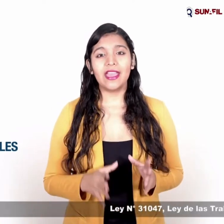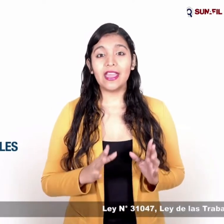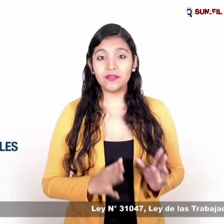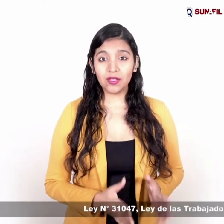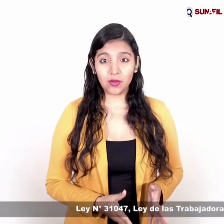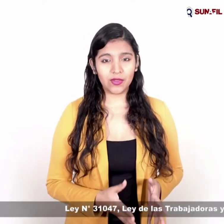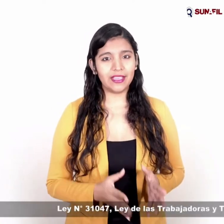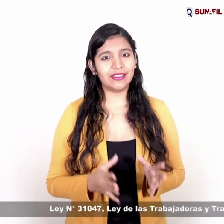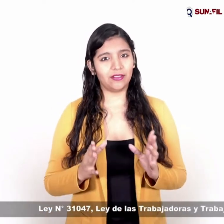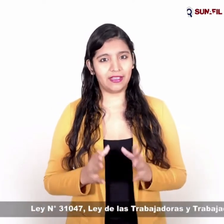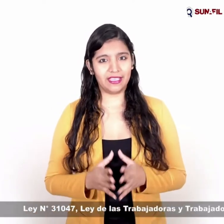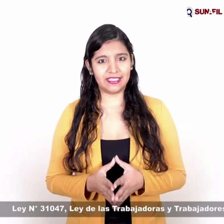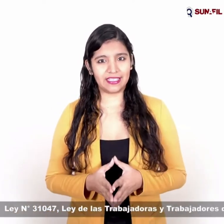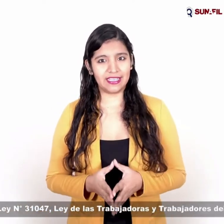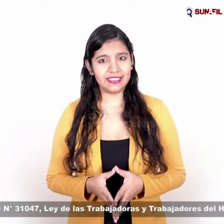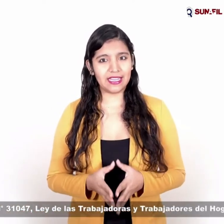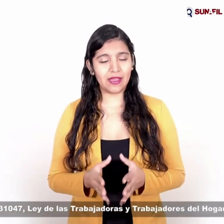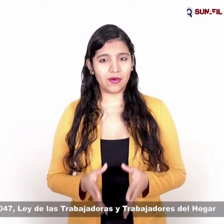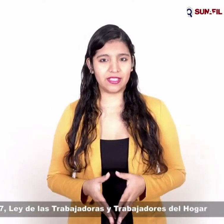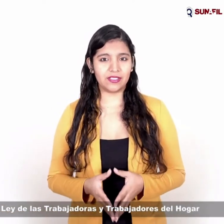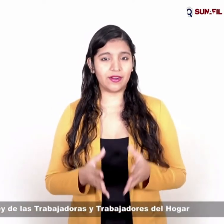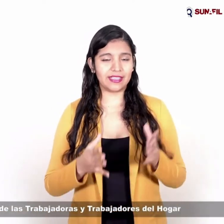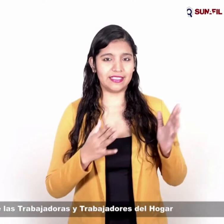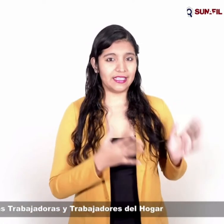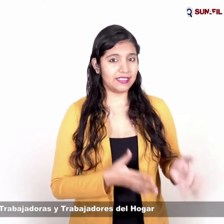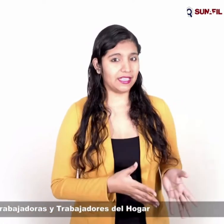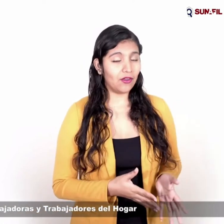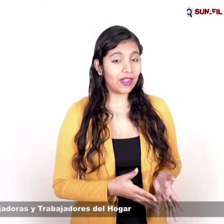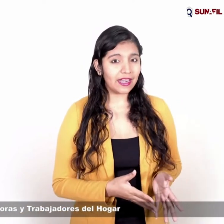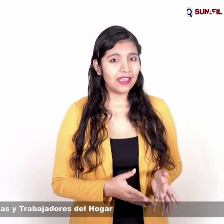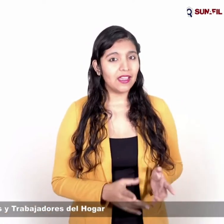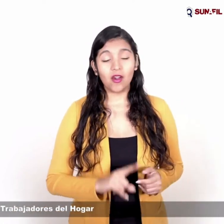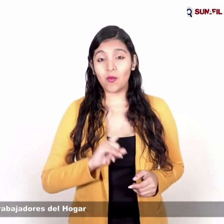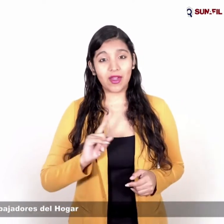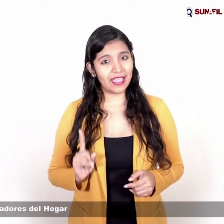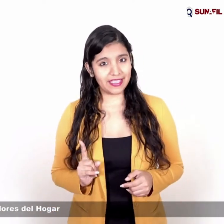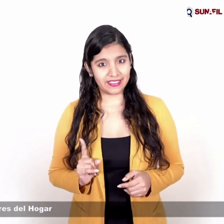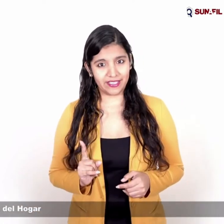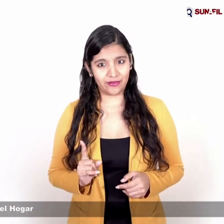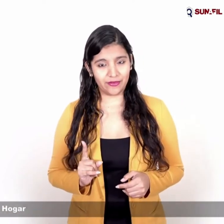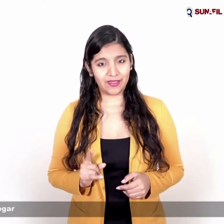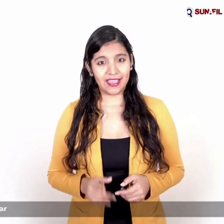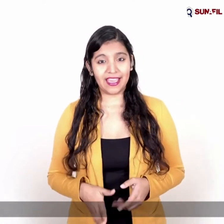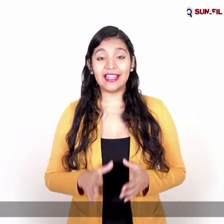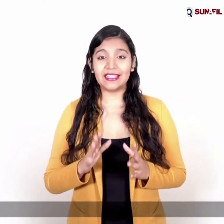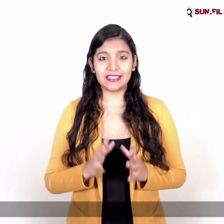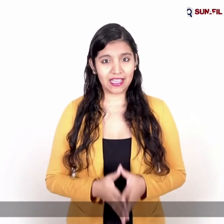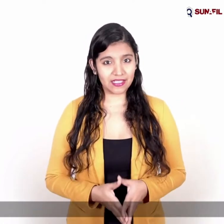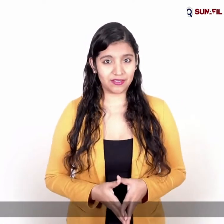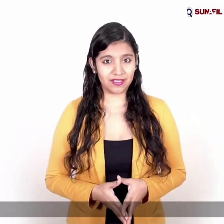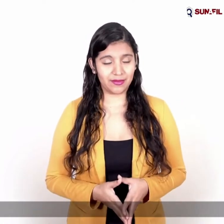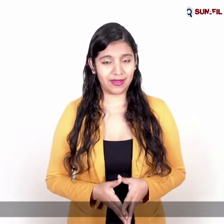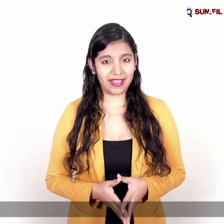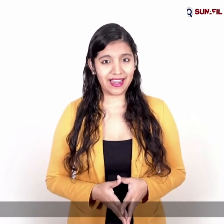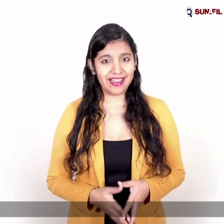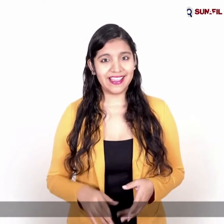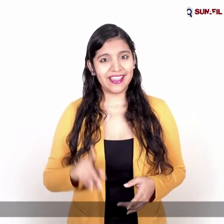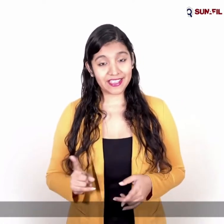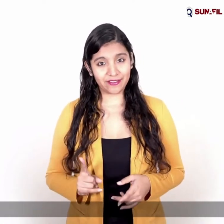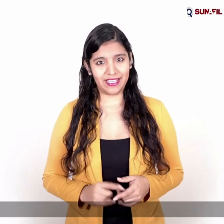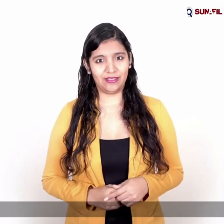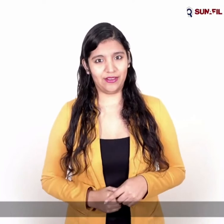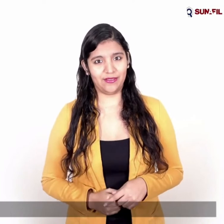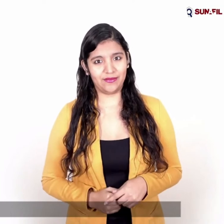ojo, esto incluye tanto a quienes realizan labores con residencia en el hogar como a aquellas que no. El descanso semanal